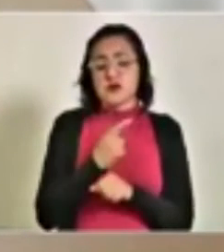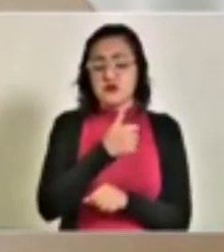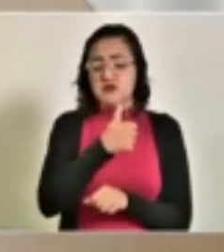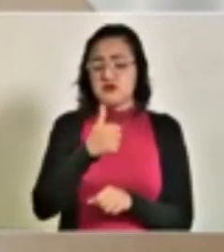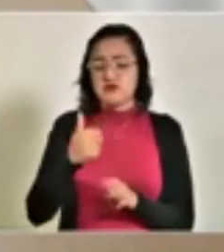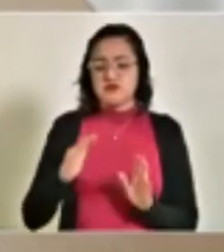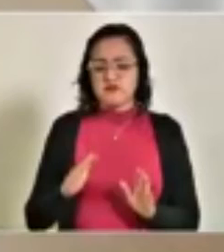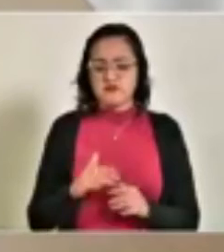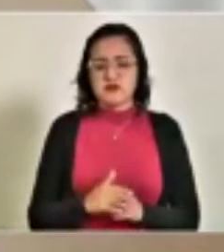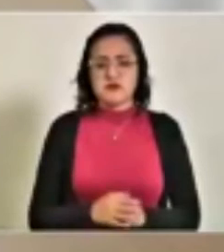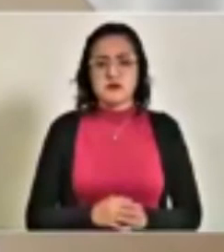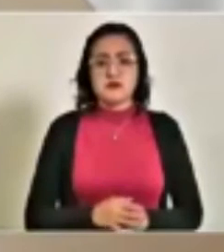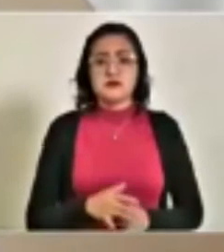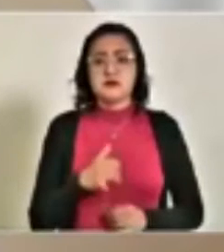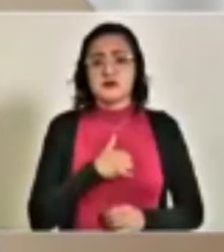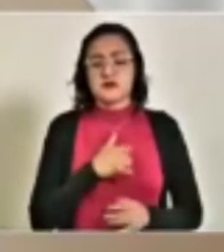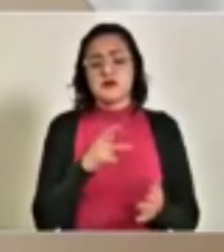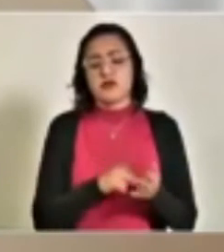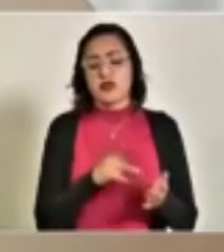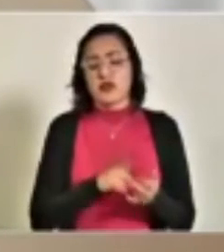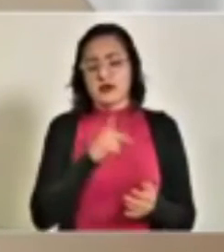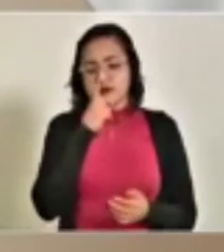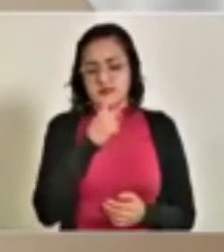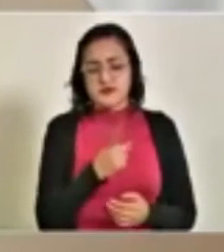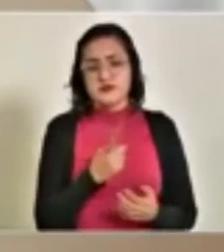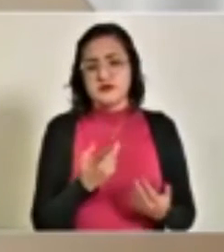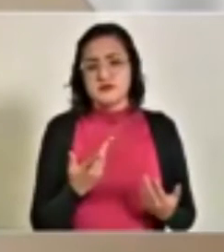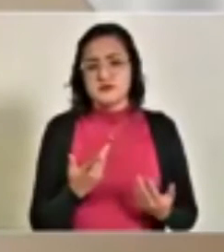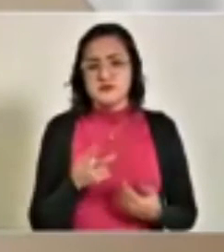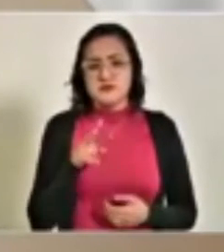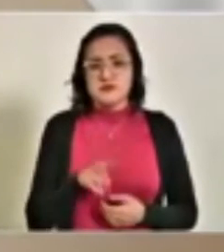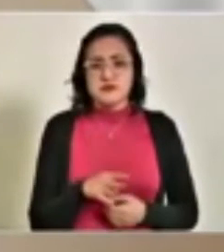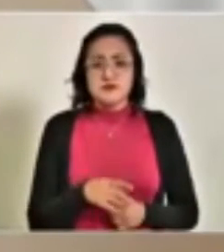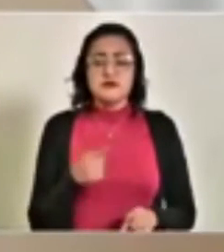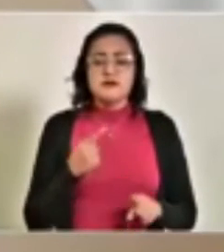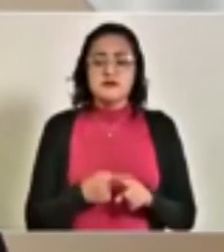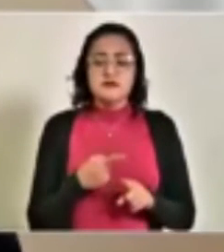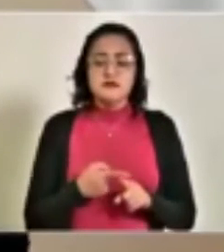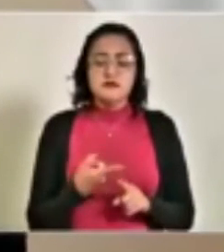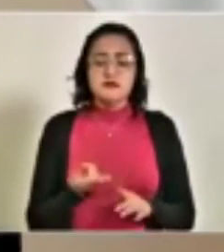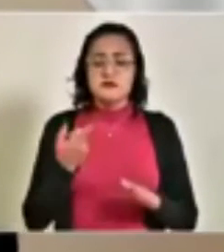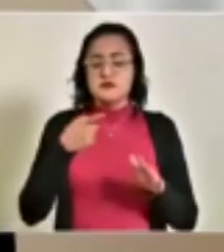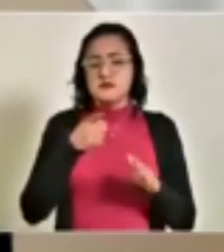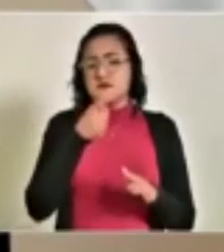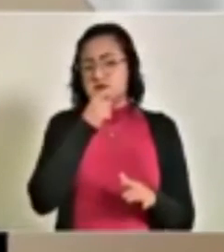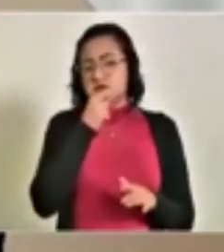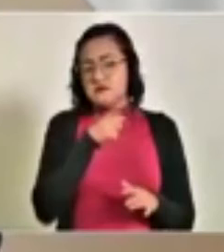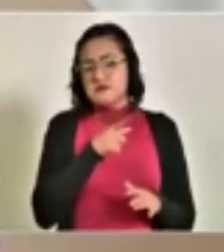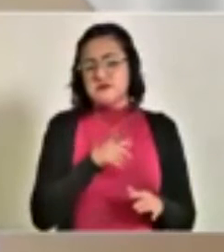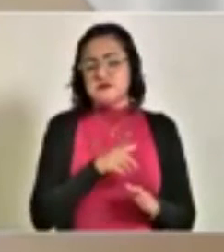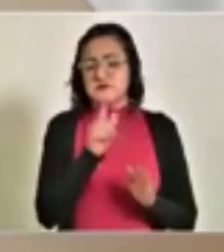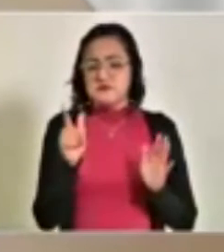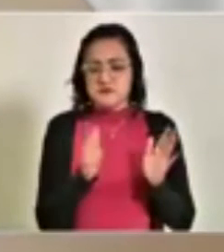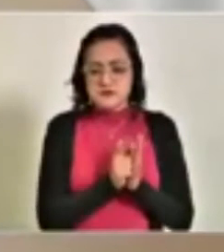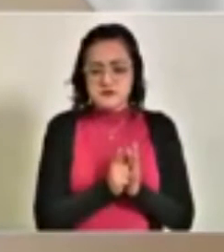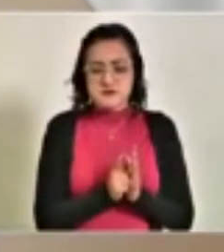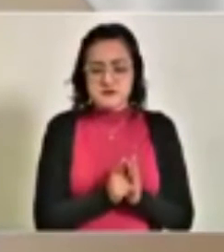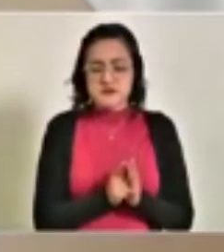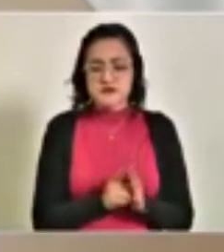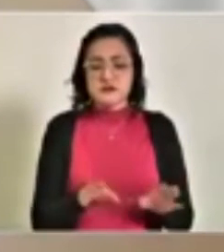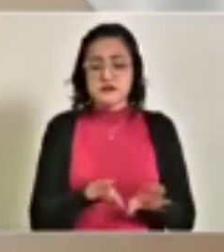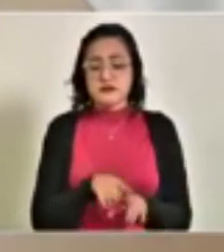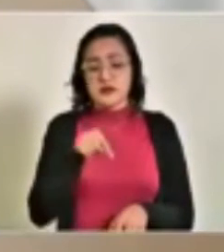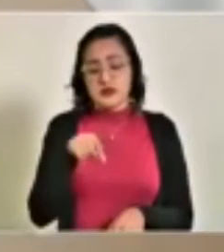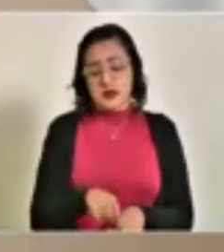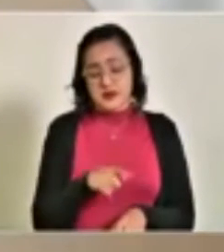Y yo me he repetido varias veces que bajo el sistema legal de Estado de Derecho de